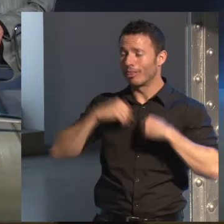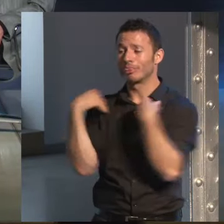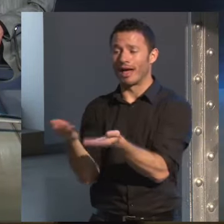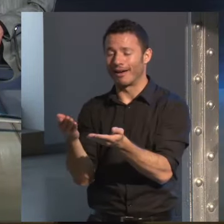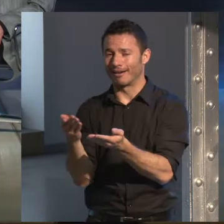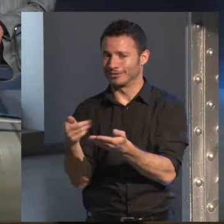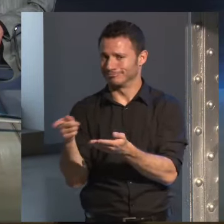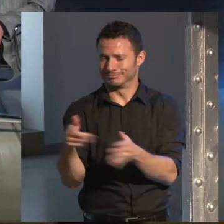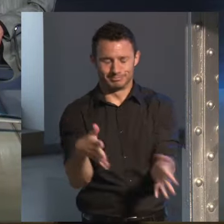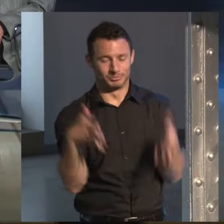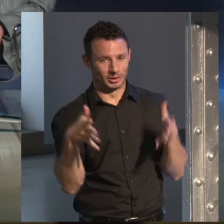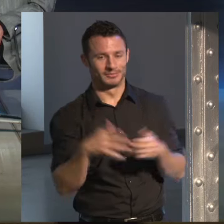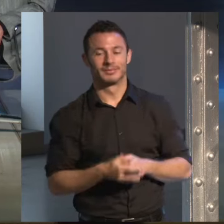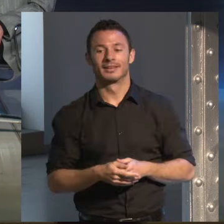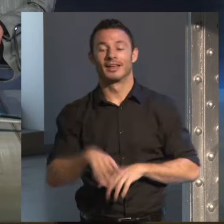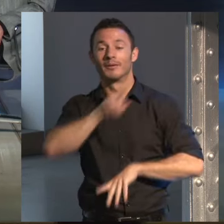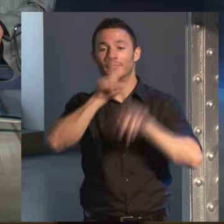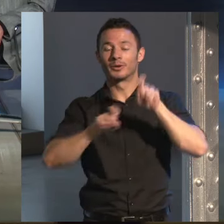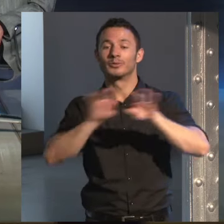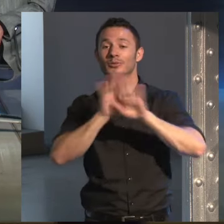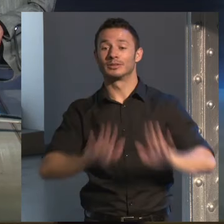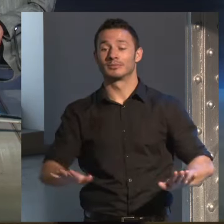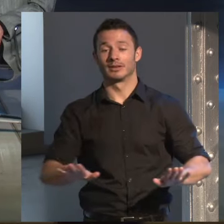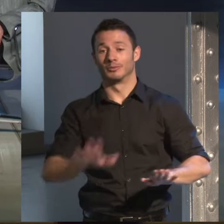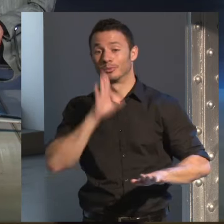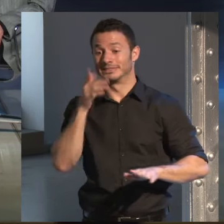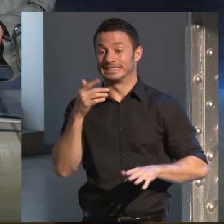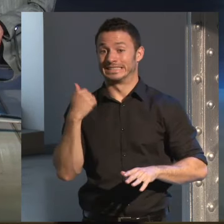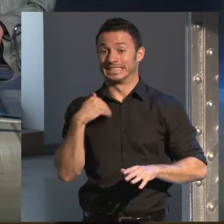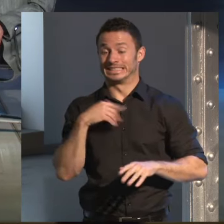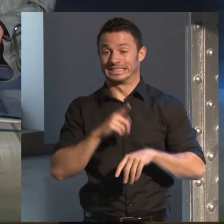creo que había una última pregunta sí porque ya veo que es un poquito tarde